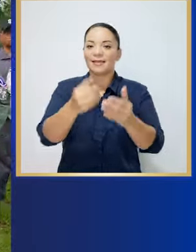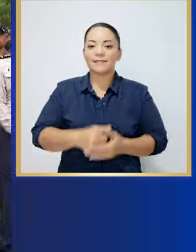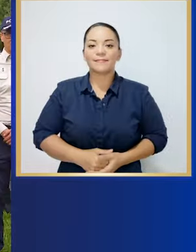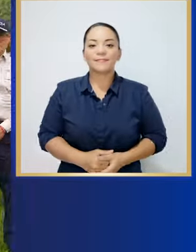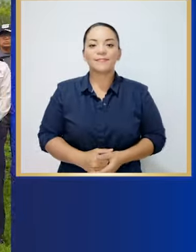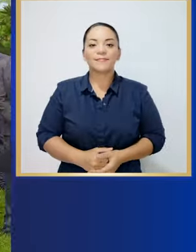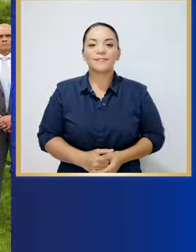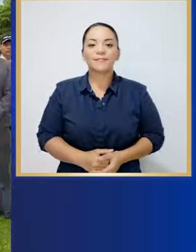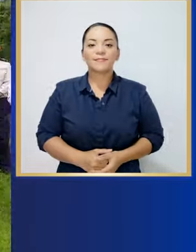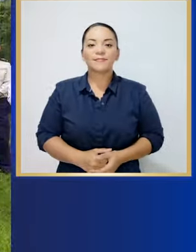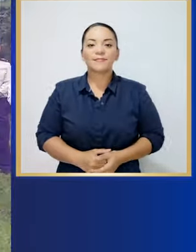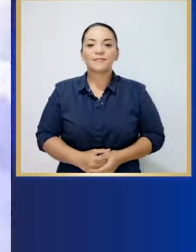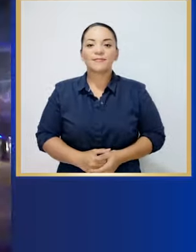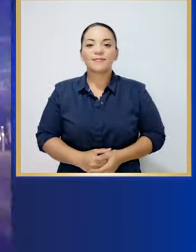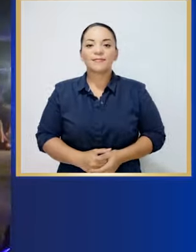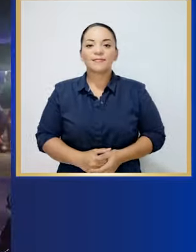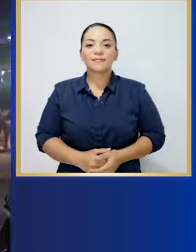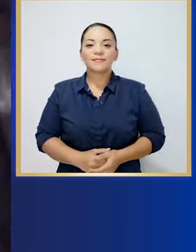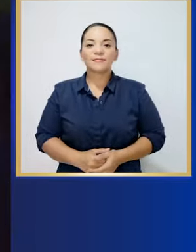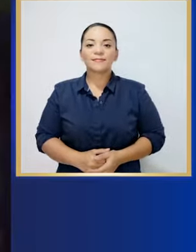importante mensaje.